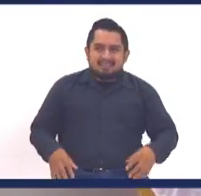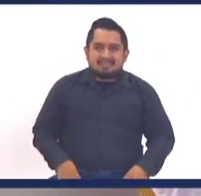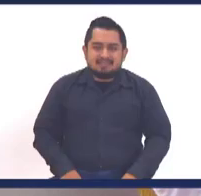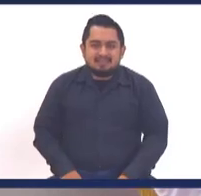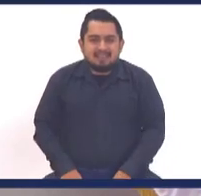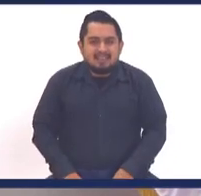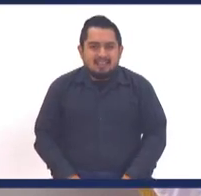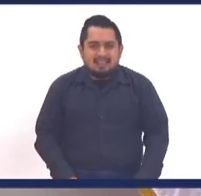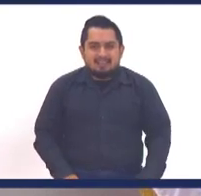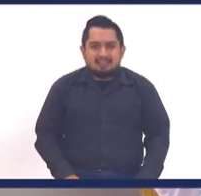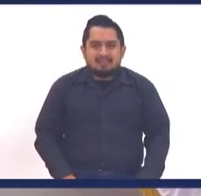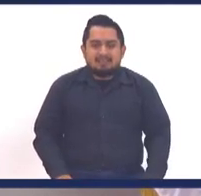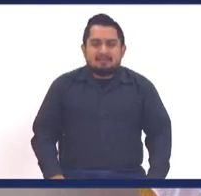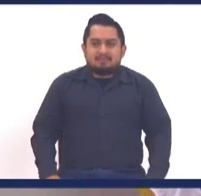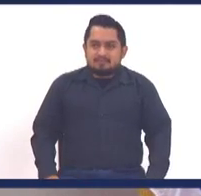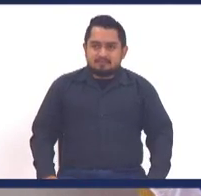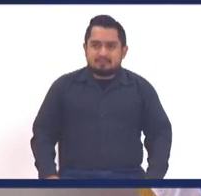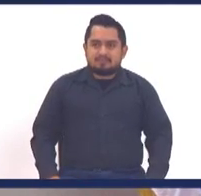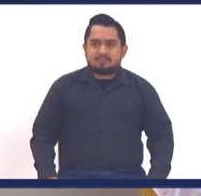dígame, ven o lo voy a señalar,